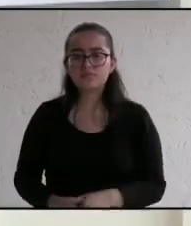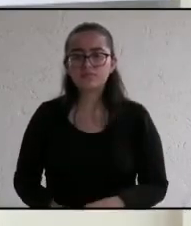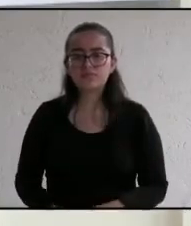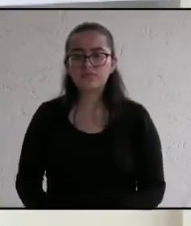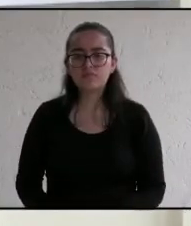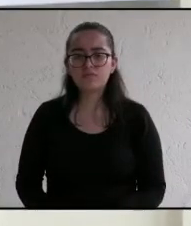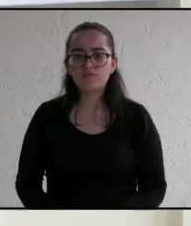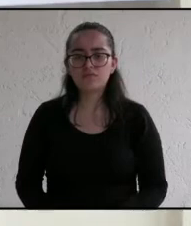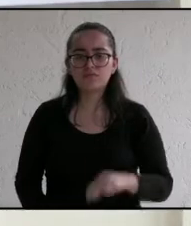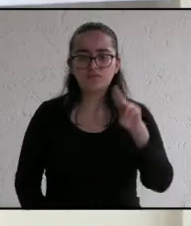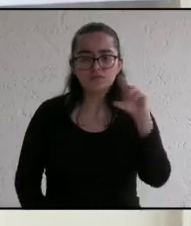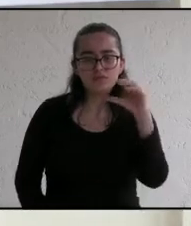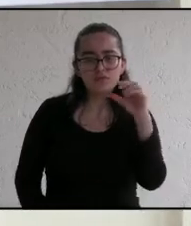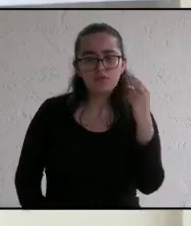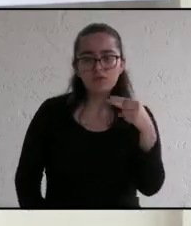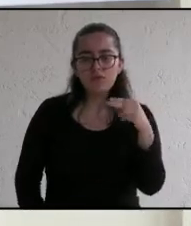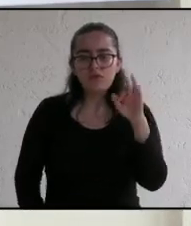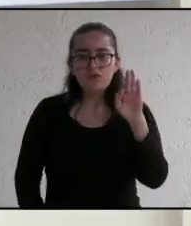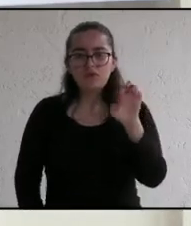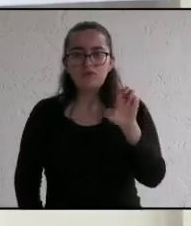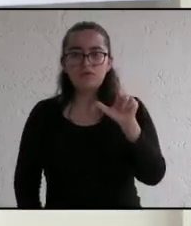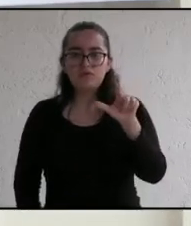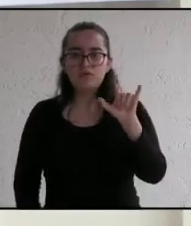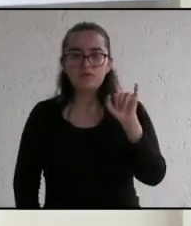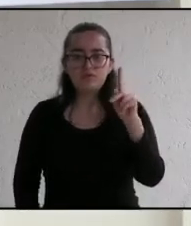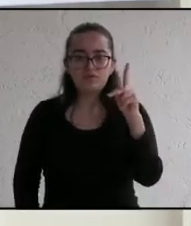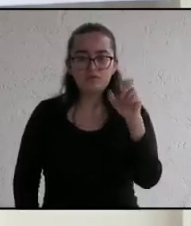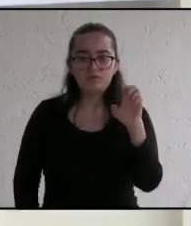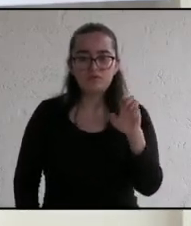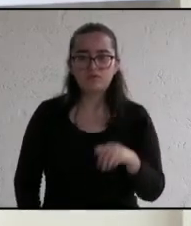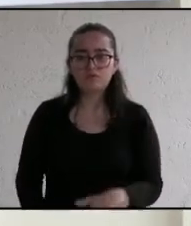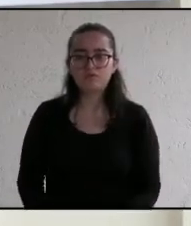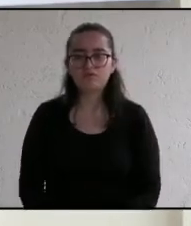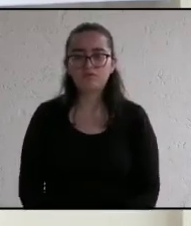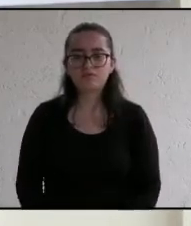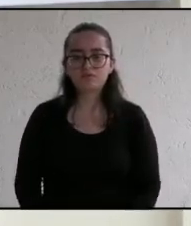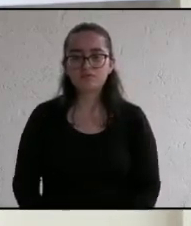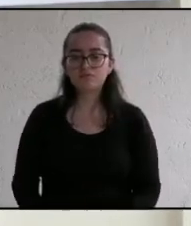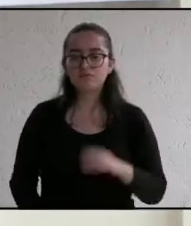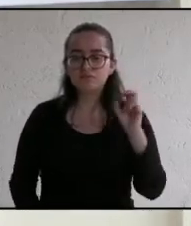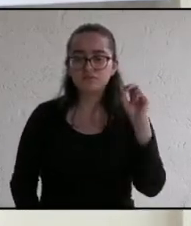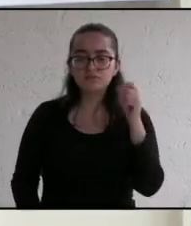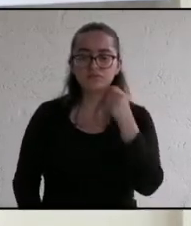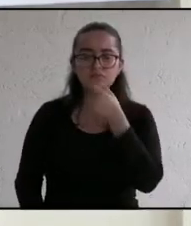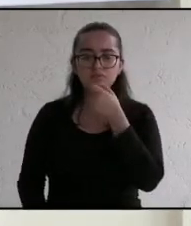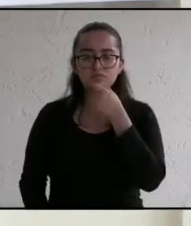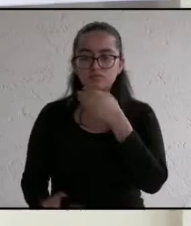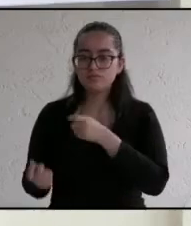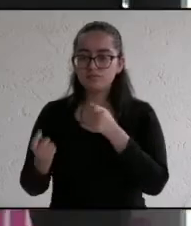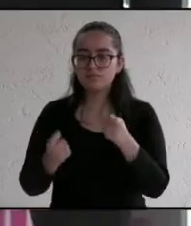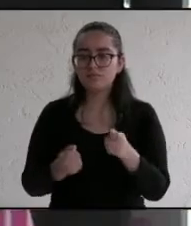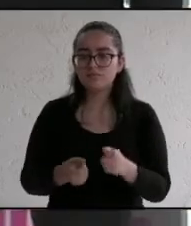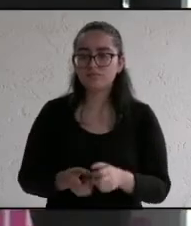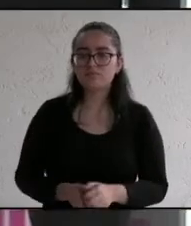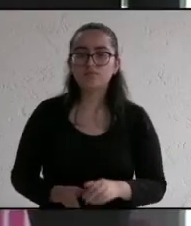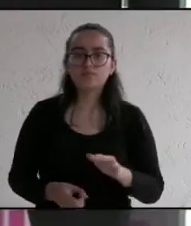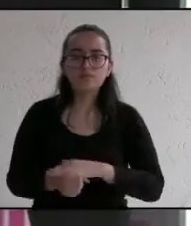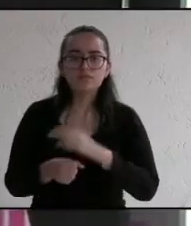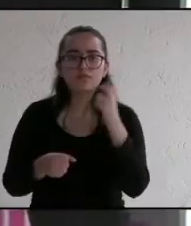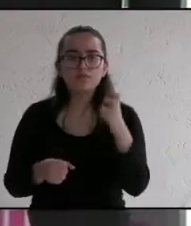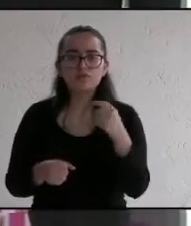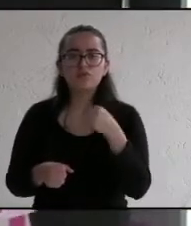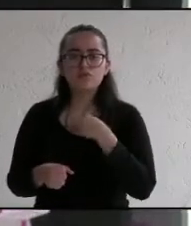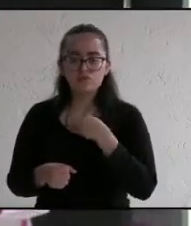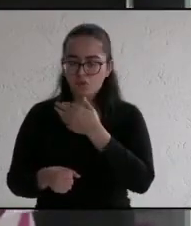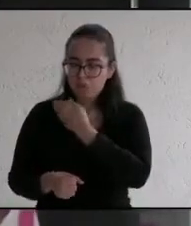partido Unidad Ciudadana Felipe Utrera Ruiz. Perdón, cuenta con 30 segundos. Adelante candidato. Por eso quiero ser